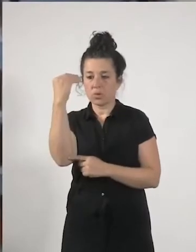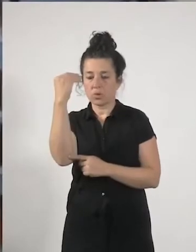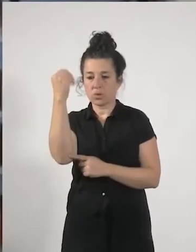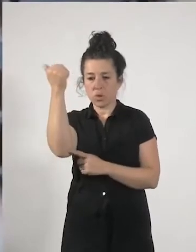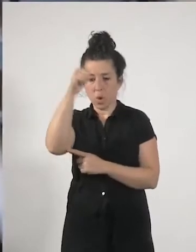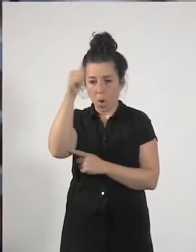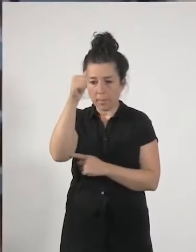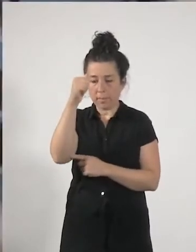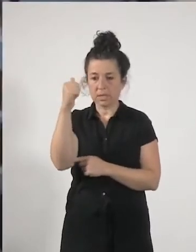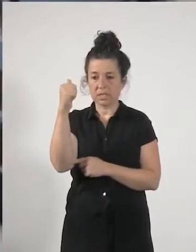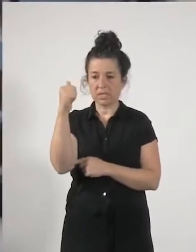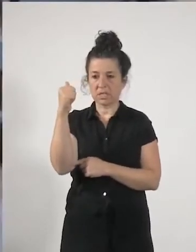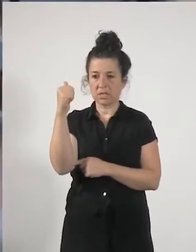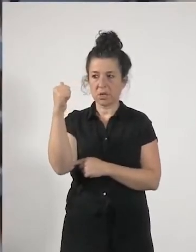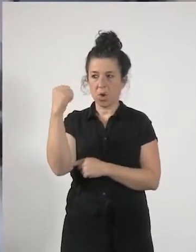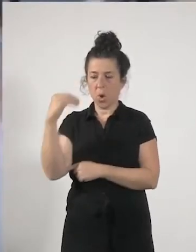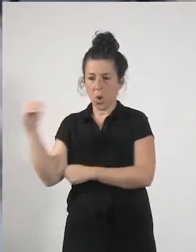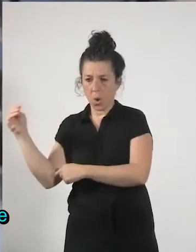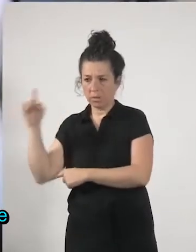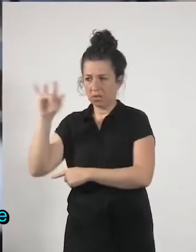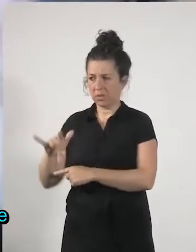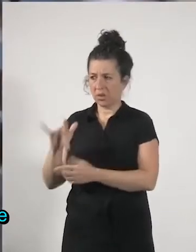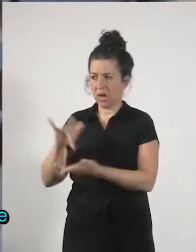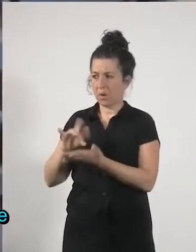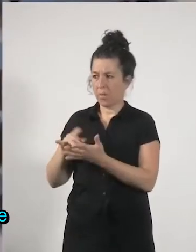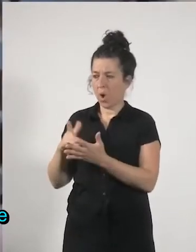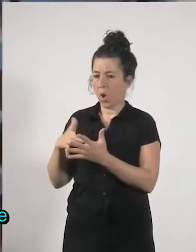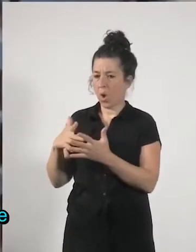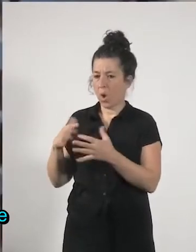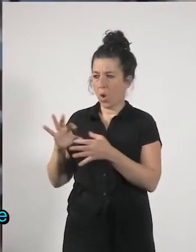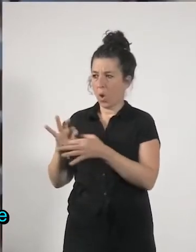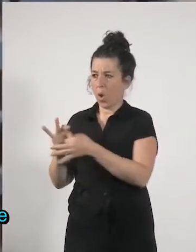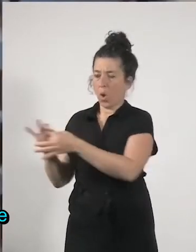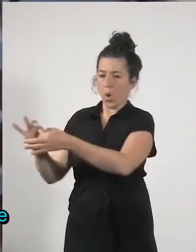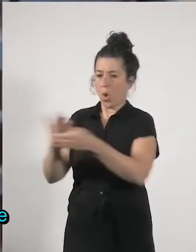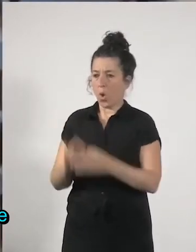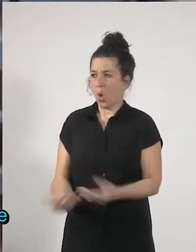es esto de la corresponsabilidad y la conciliación ¿no? a mí me ha llegado alguna